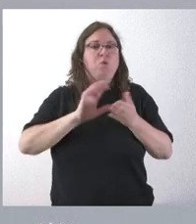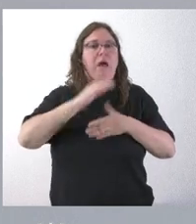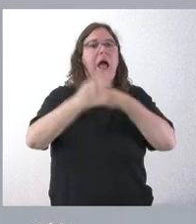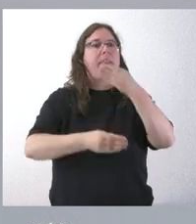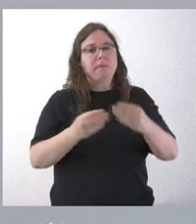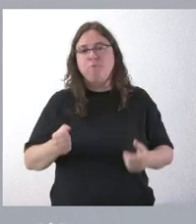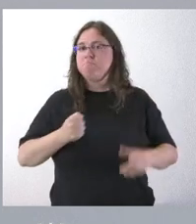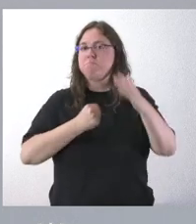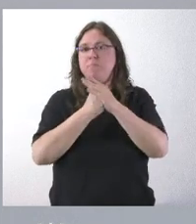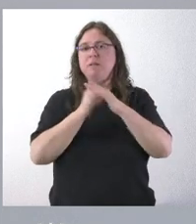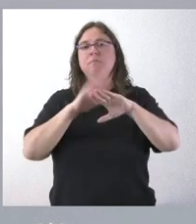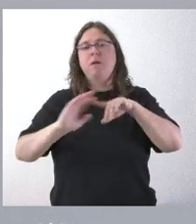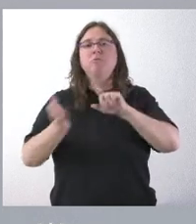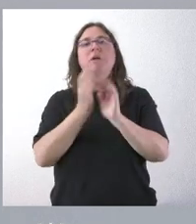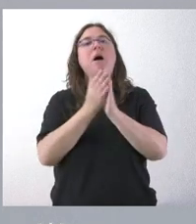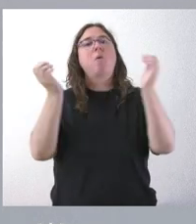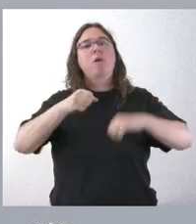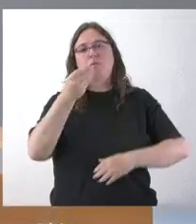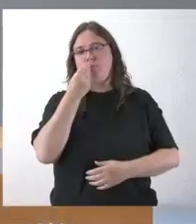León para contribuir a estos acuerdos mucho mejor.